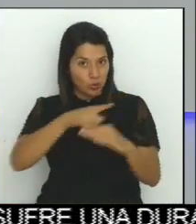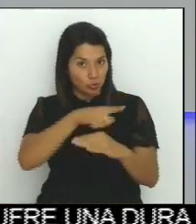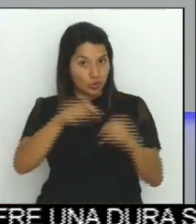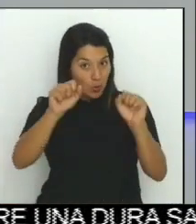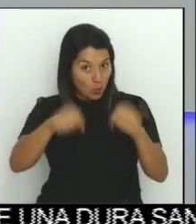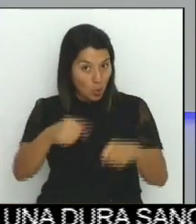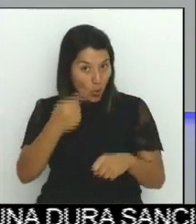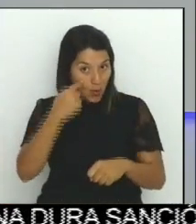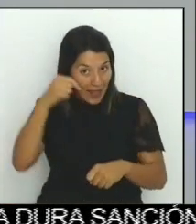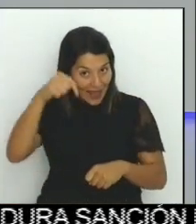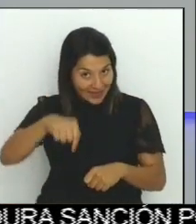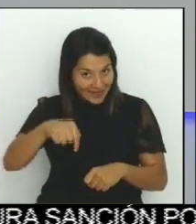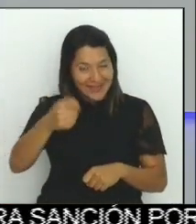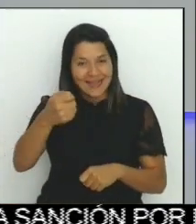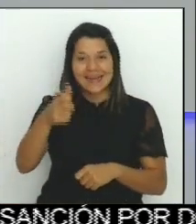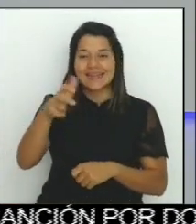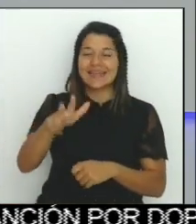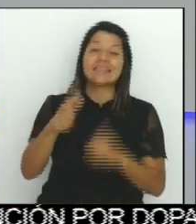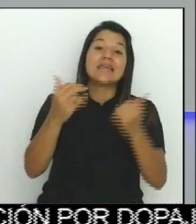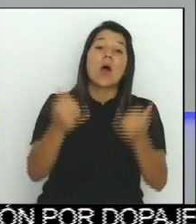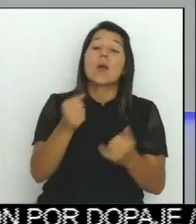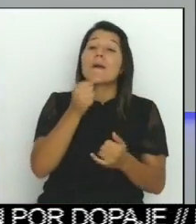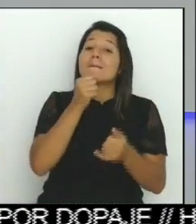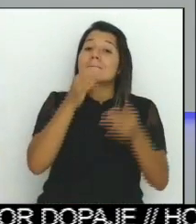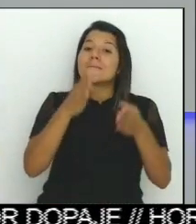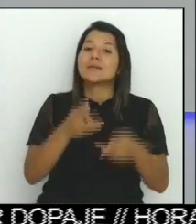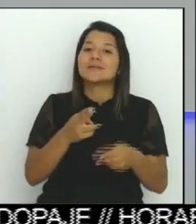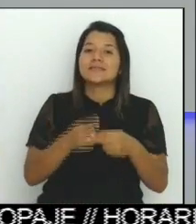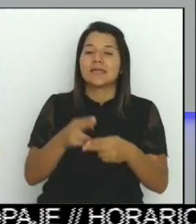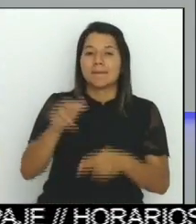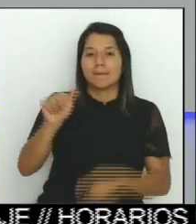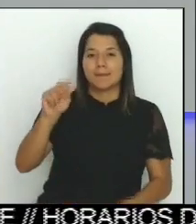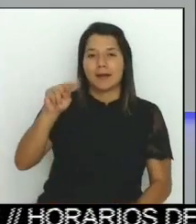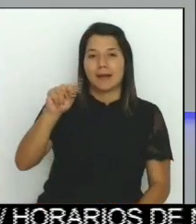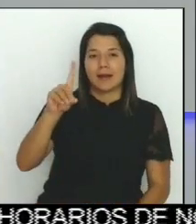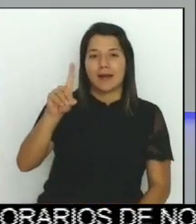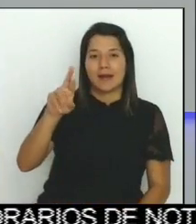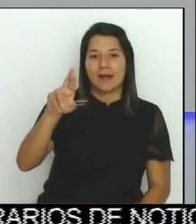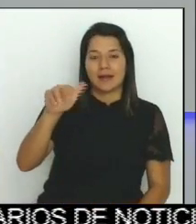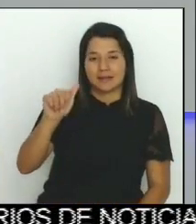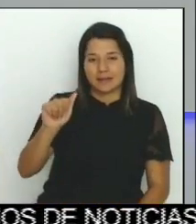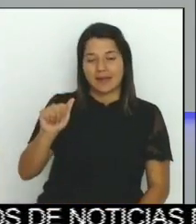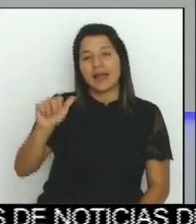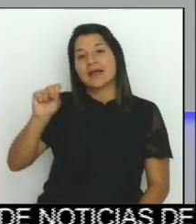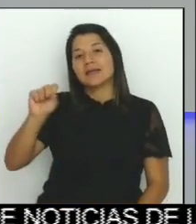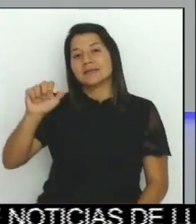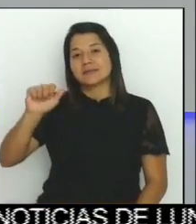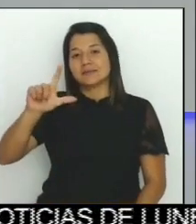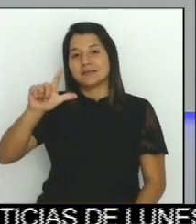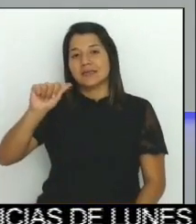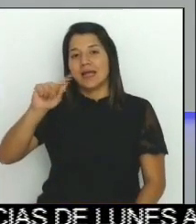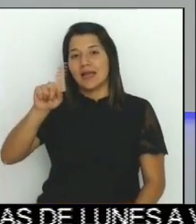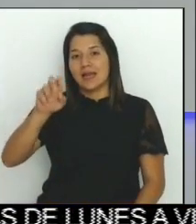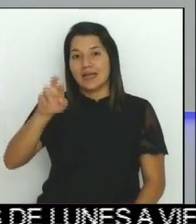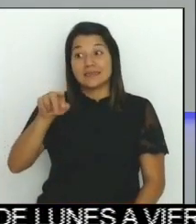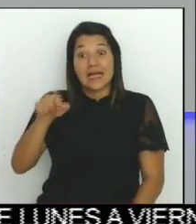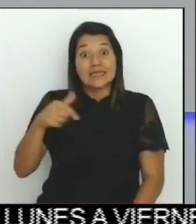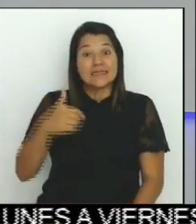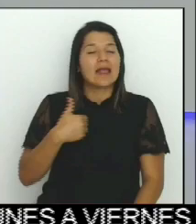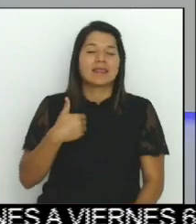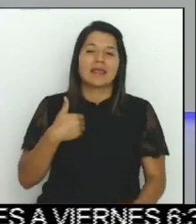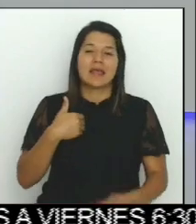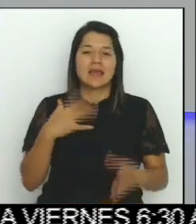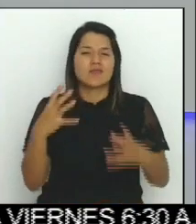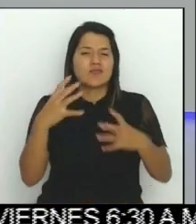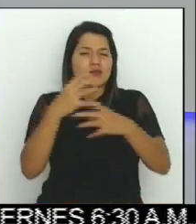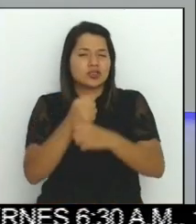compañera Andrea Salazar estuvo allí en la conferencia de prensa posterior al Consejo de Gobierno y nos va a dar un resumen de las principales noticias que